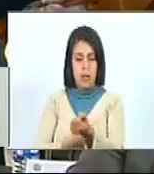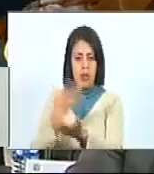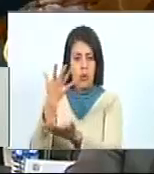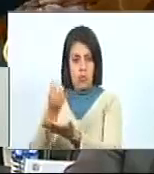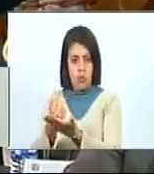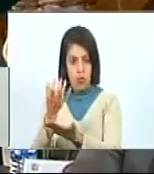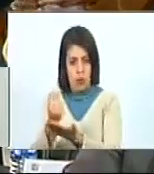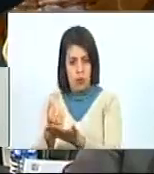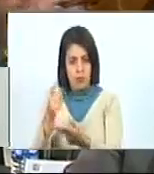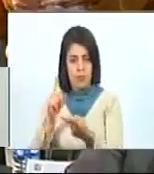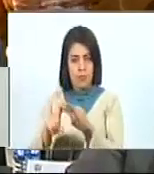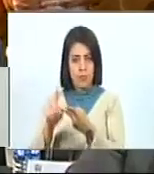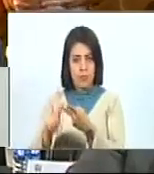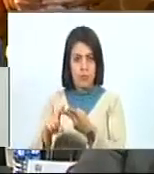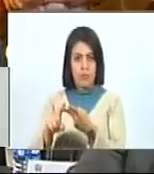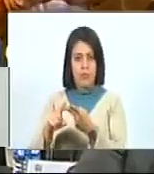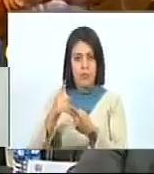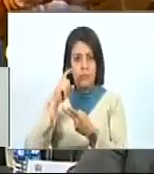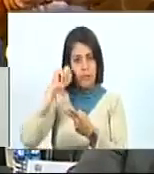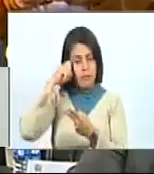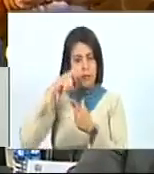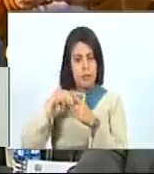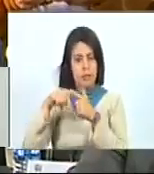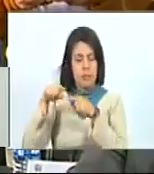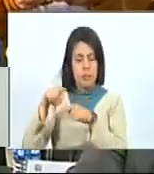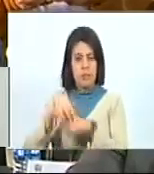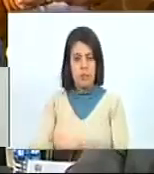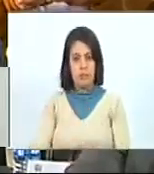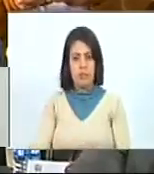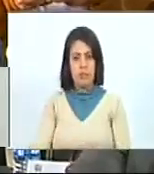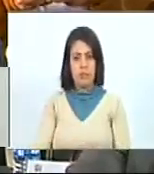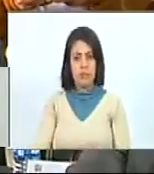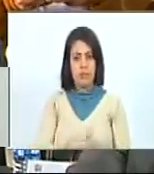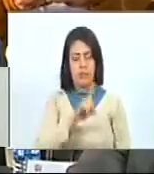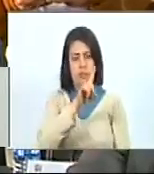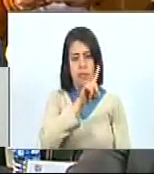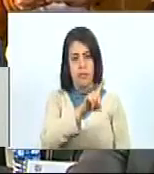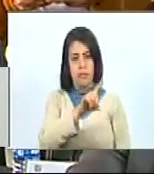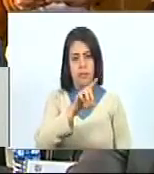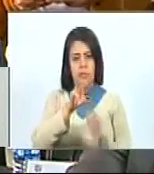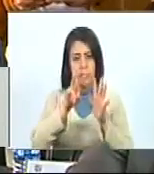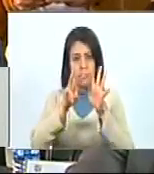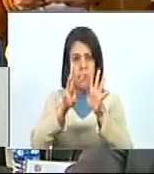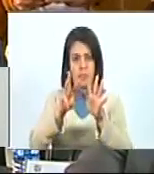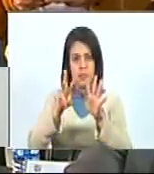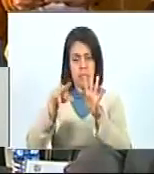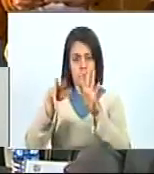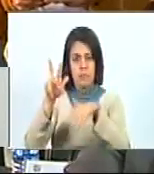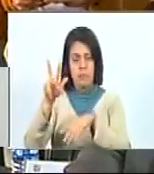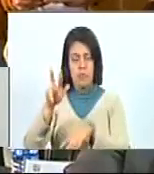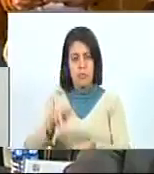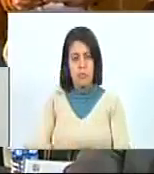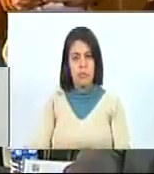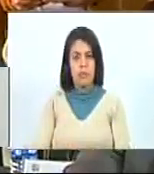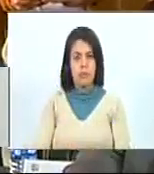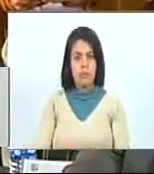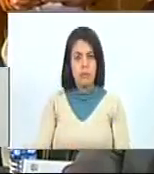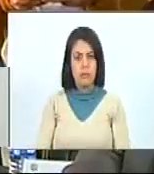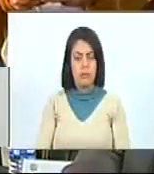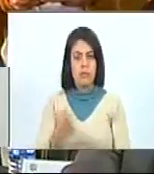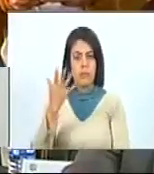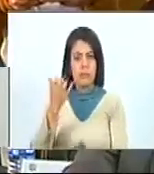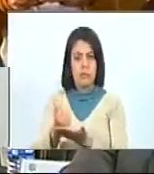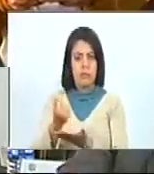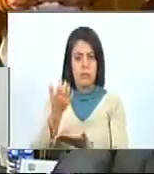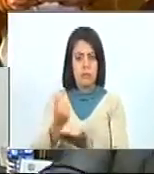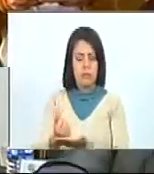sí la recordamos y la valoramos. En 1813, Maturín